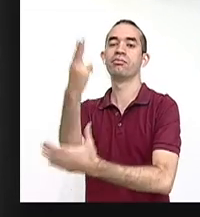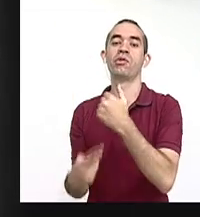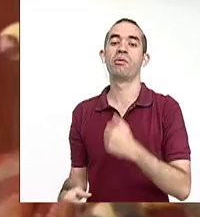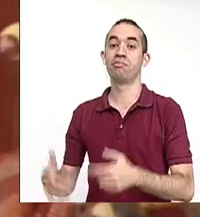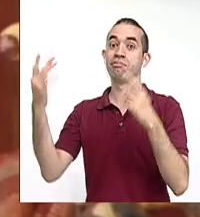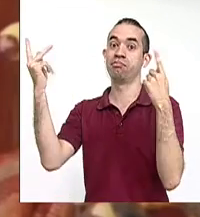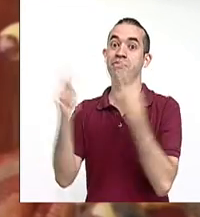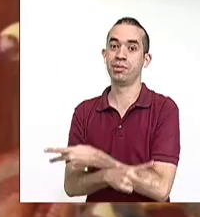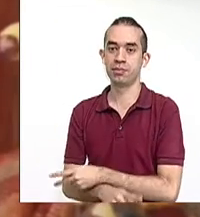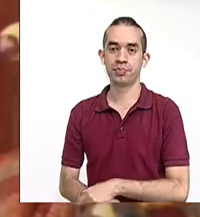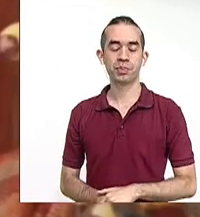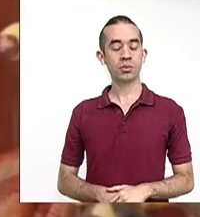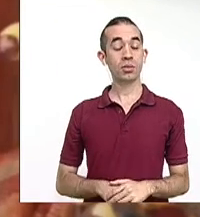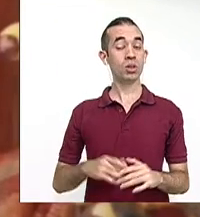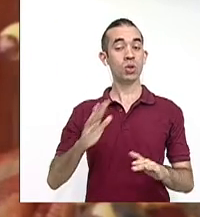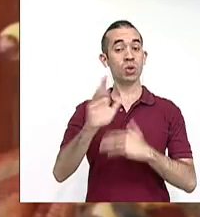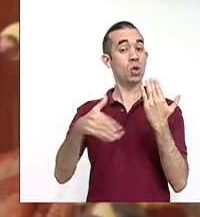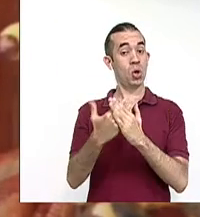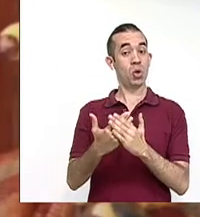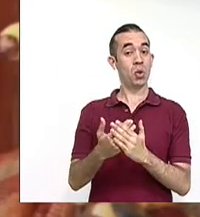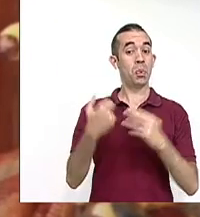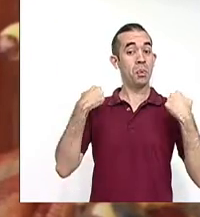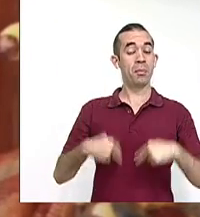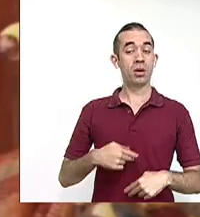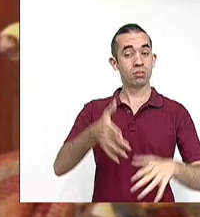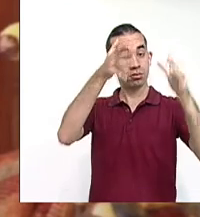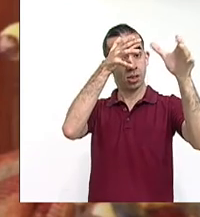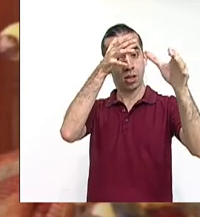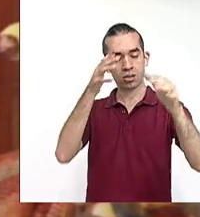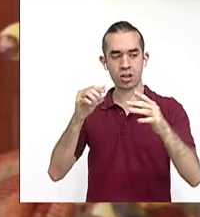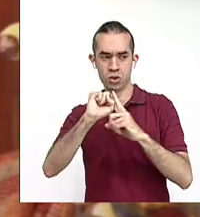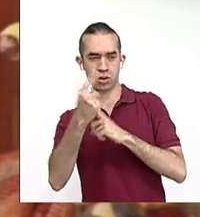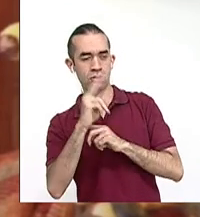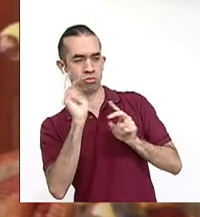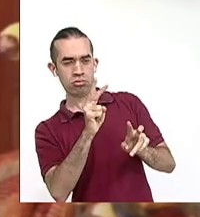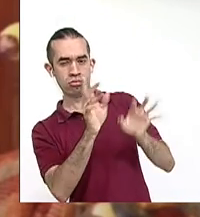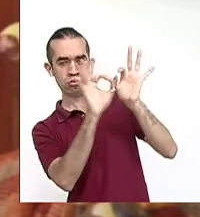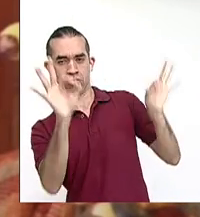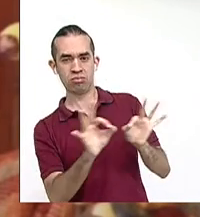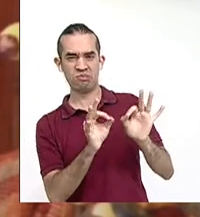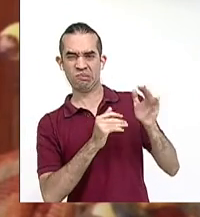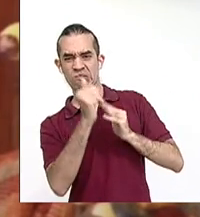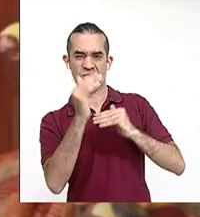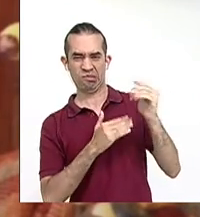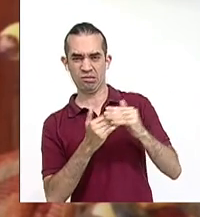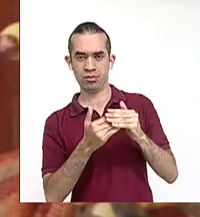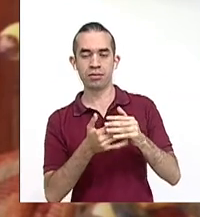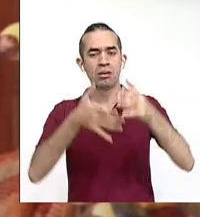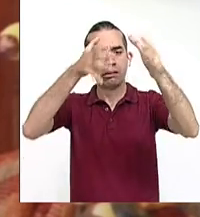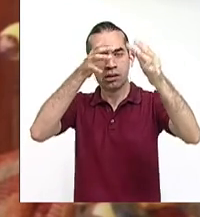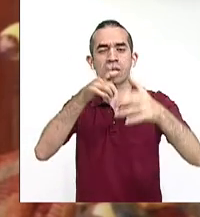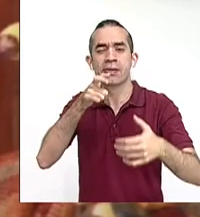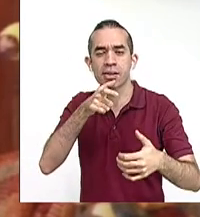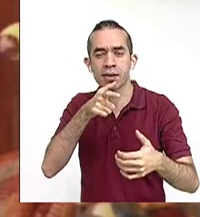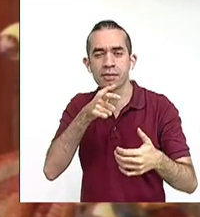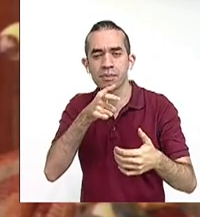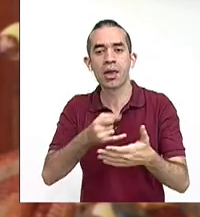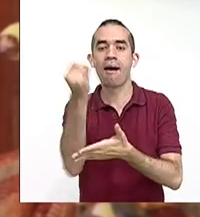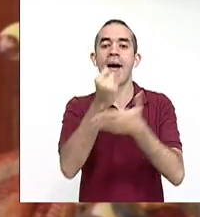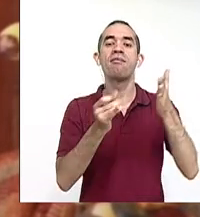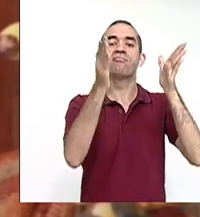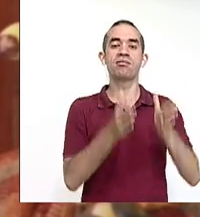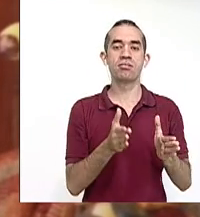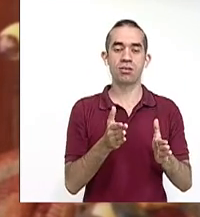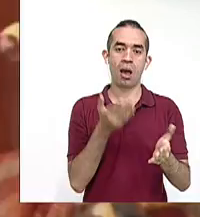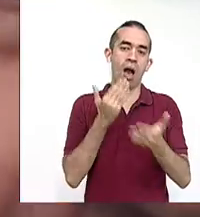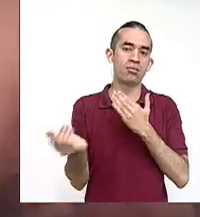Todo ser humano lúcido es incómodo para la sociedad. El lúcido es el artista y el artista casi siempre